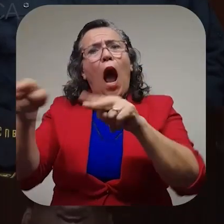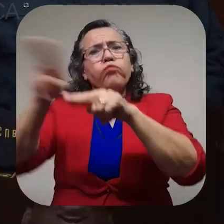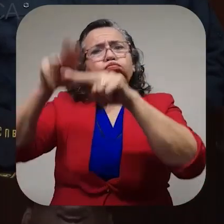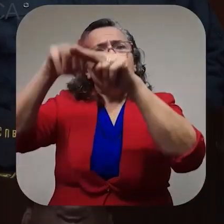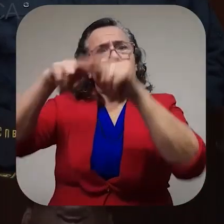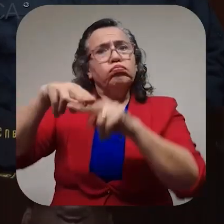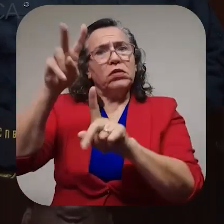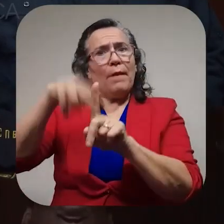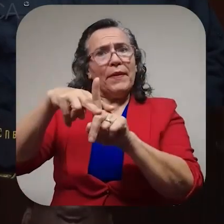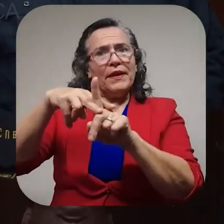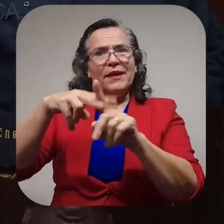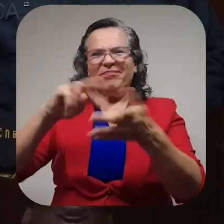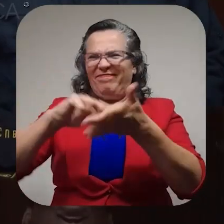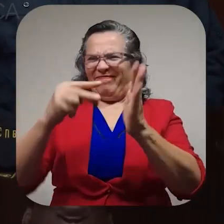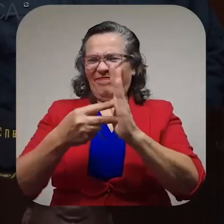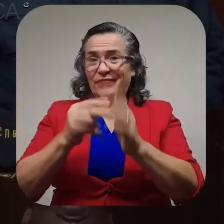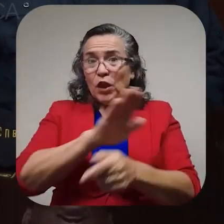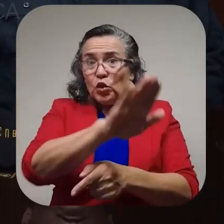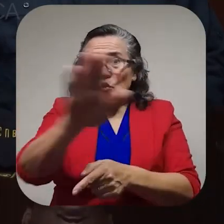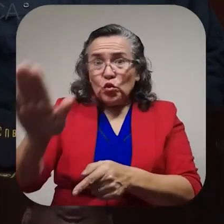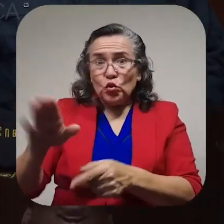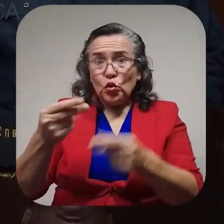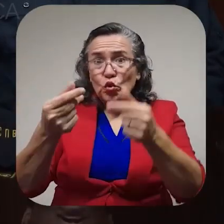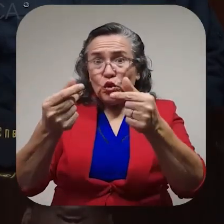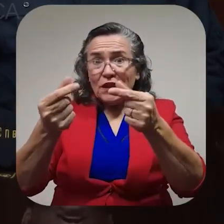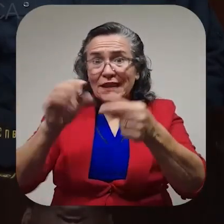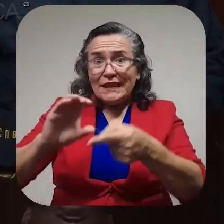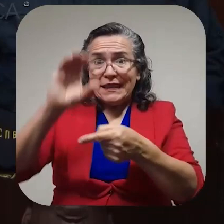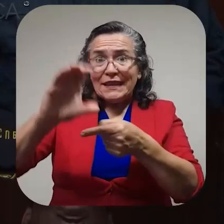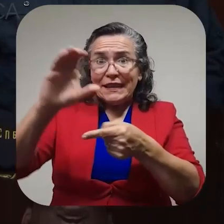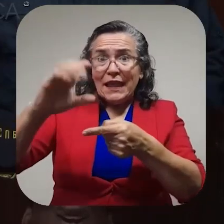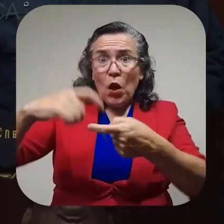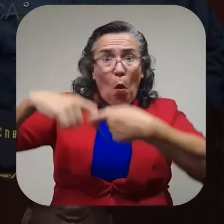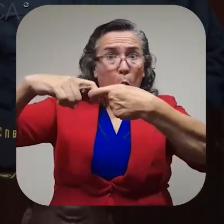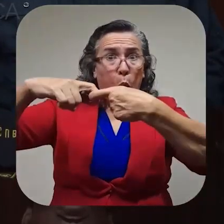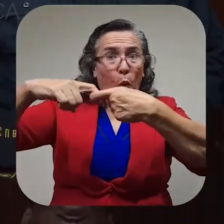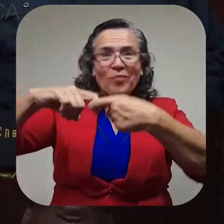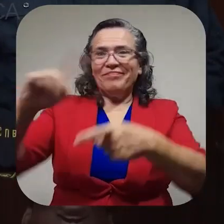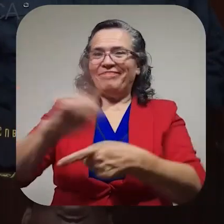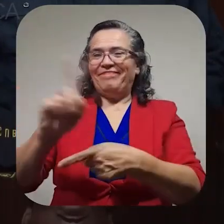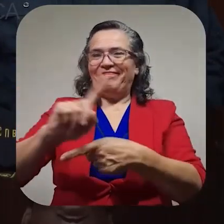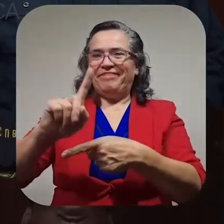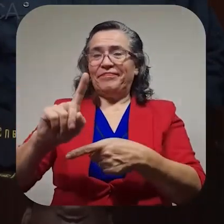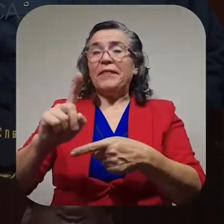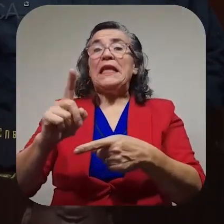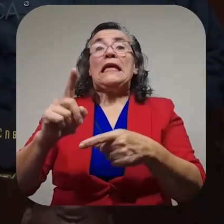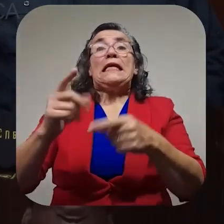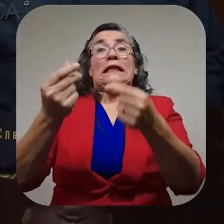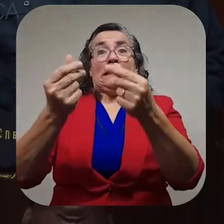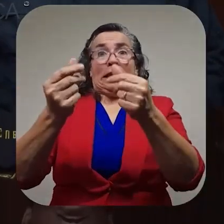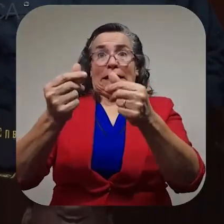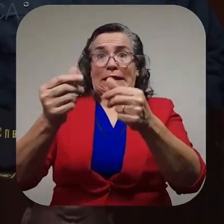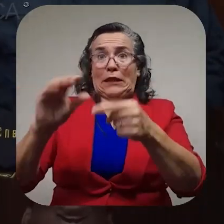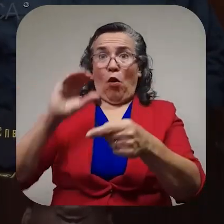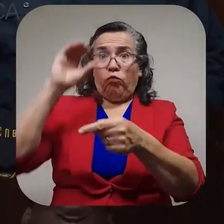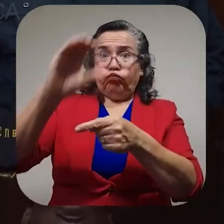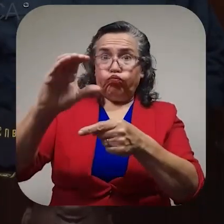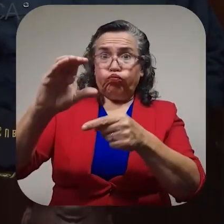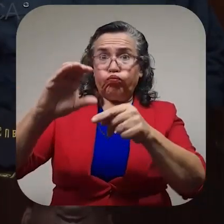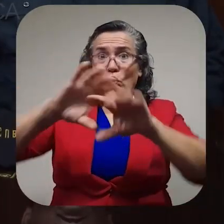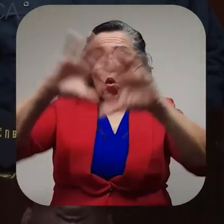que les apliquen. Es decir, sus salarios no quedarán congelados. Si el salario global